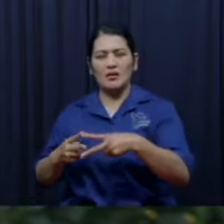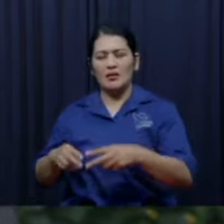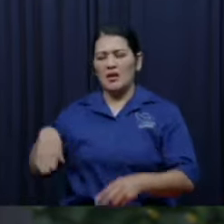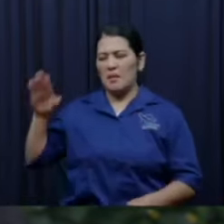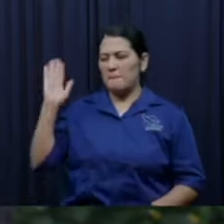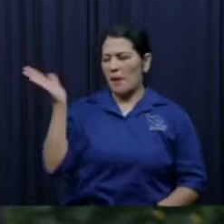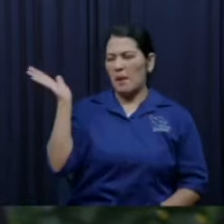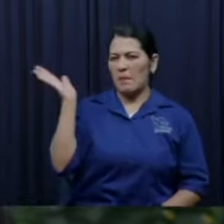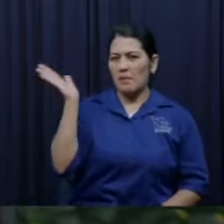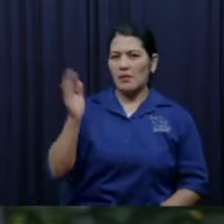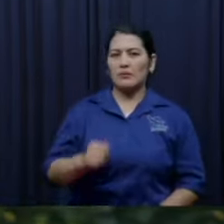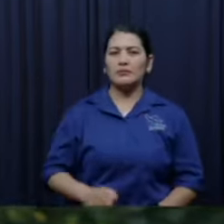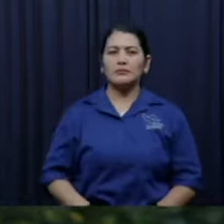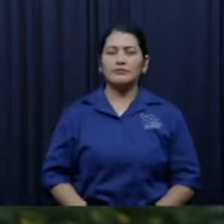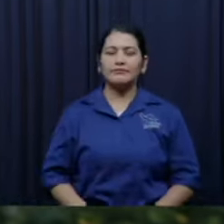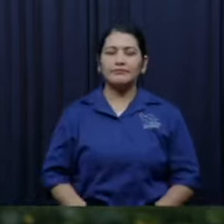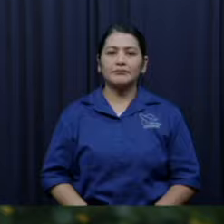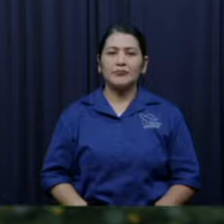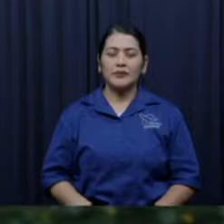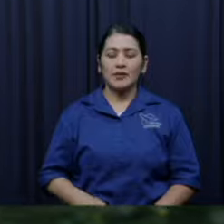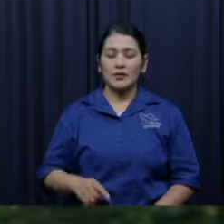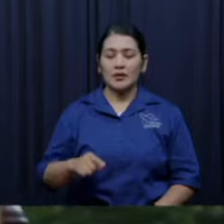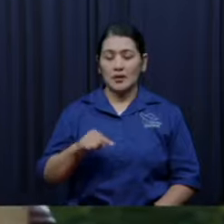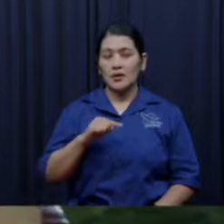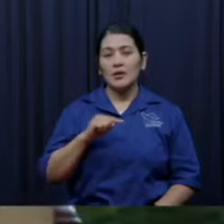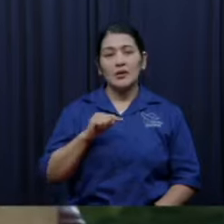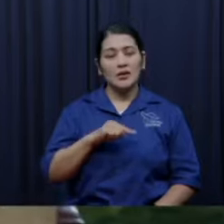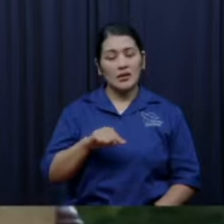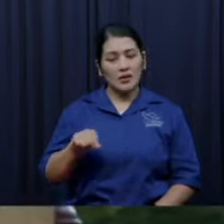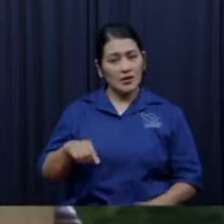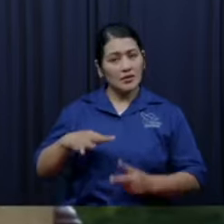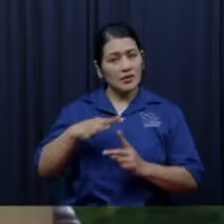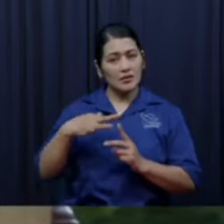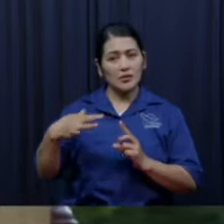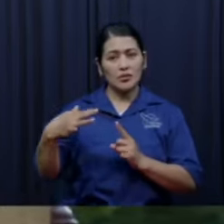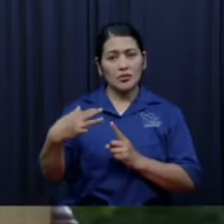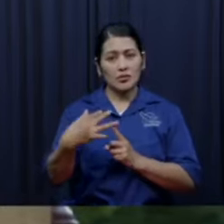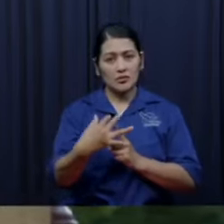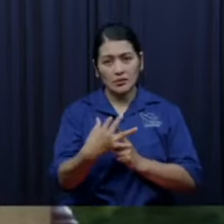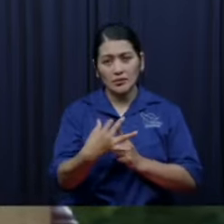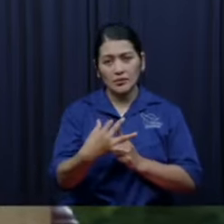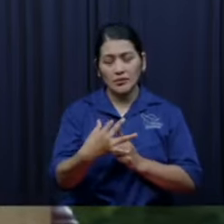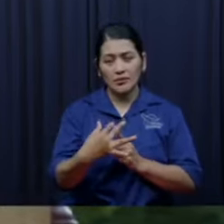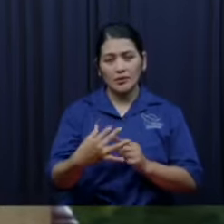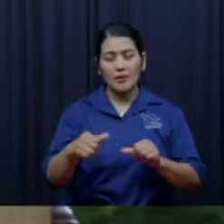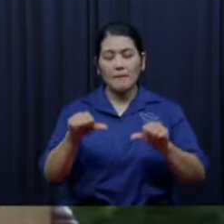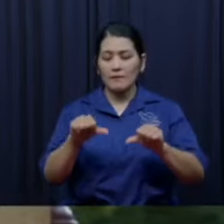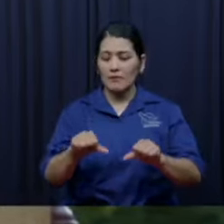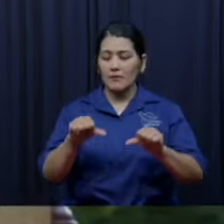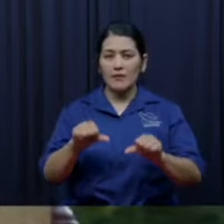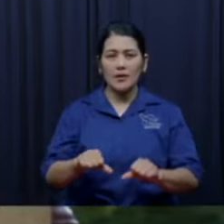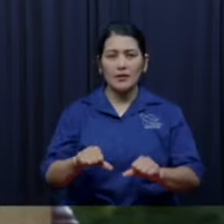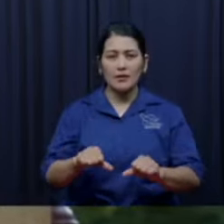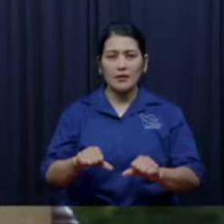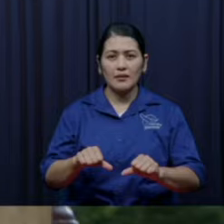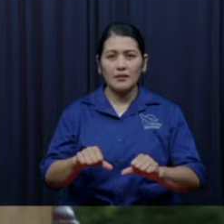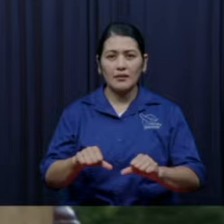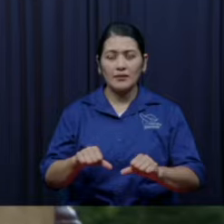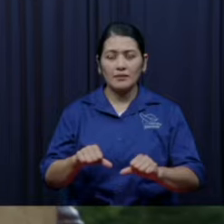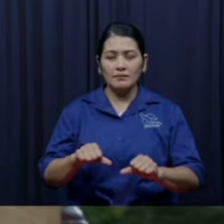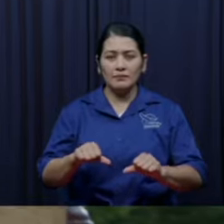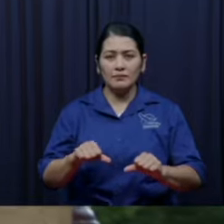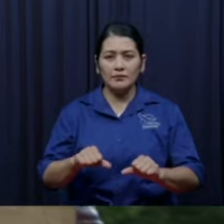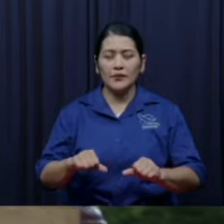necedad llama a los golpes esa necedad llama a que haya una escaramuza y que horribles son las escaramuzas esas